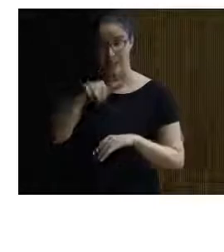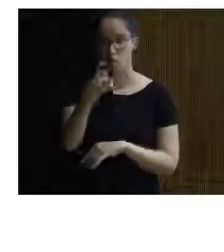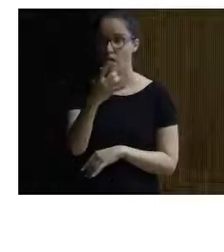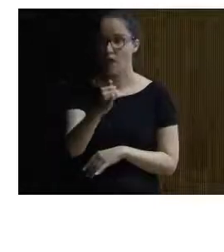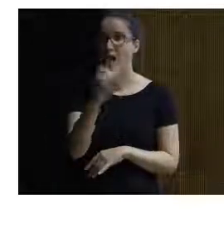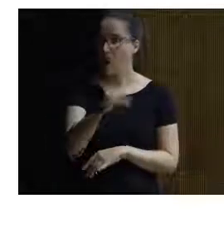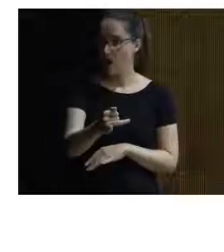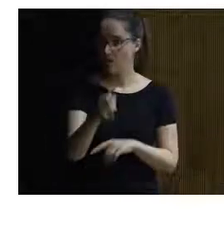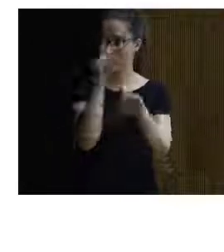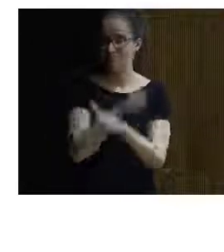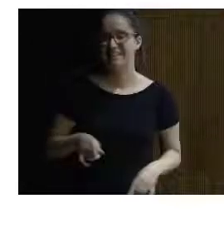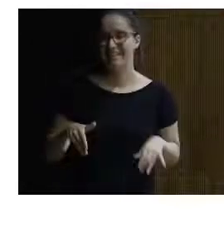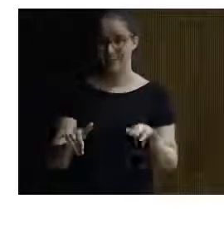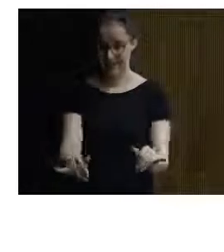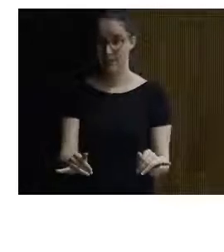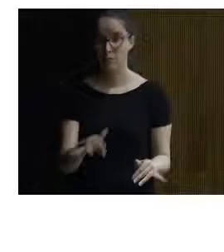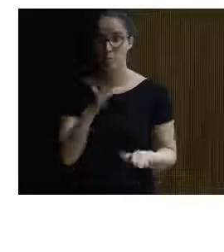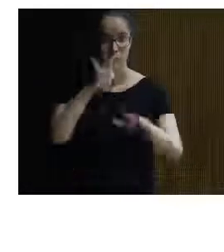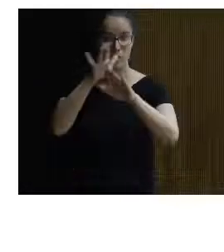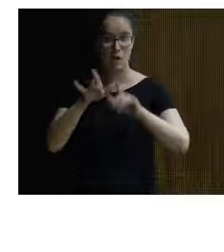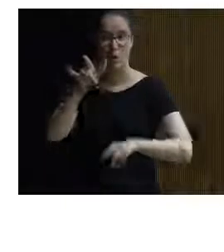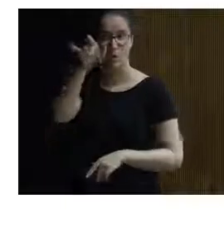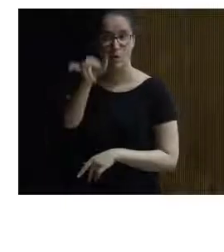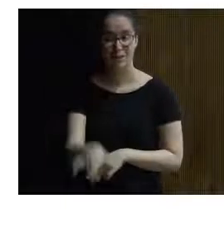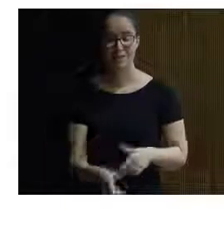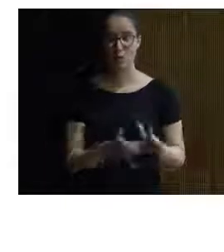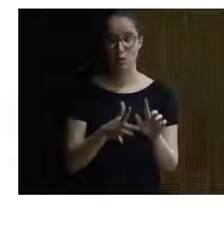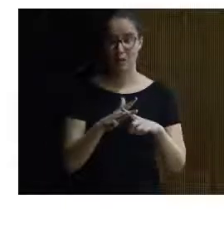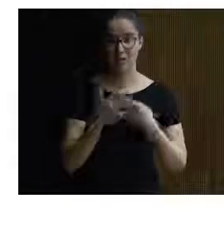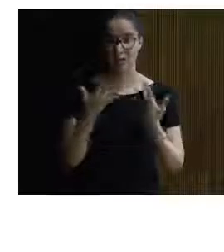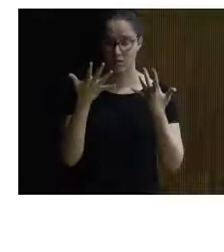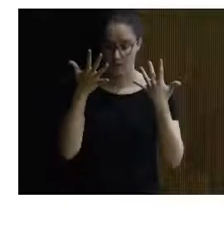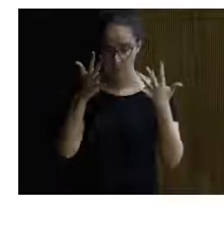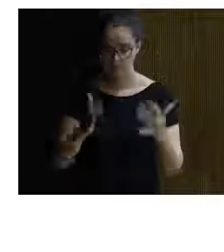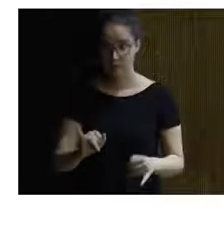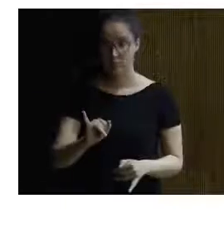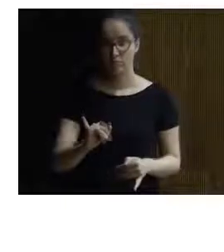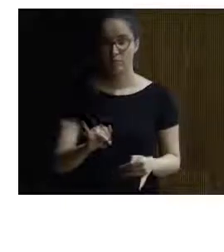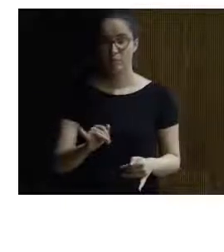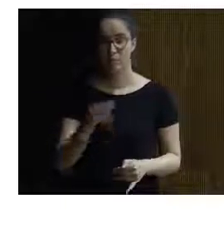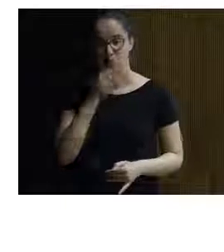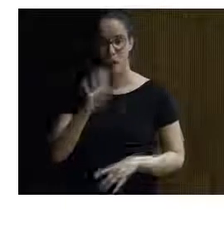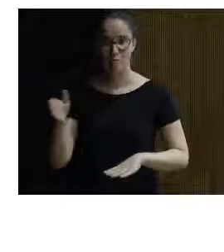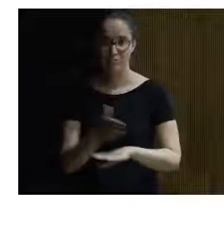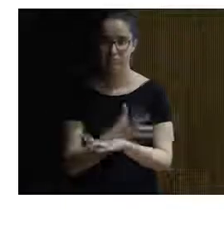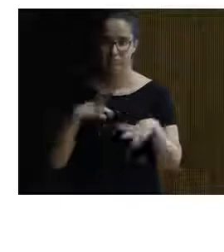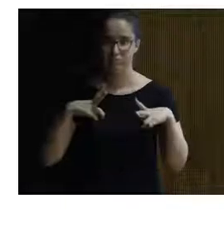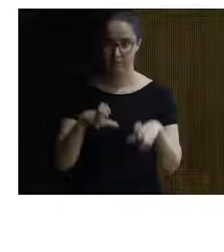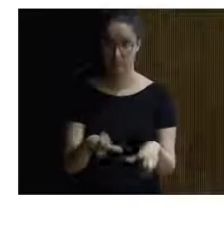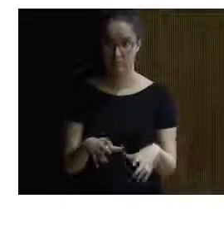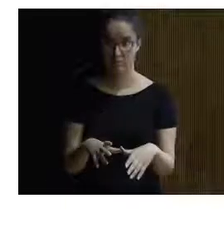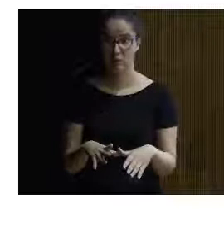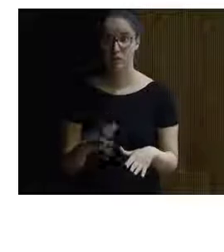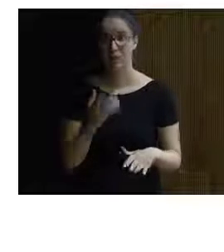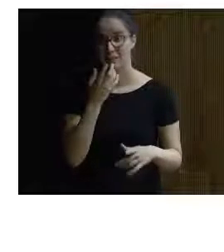O sea, no lo escondemos. Pues más que nada, porque al final, cuando una persona se encuentra en la situación de que llega al sitio, es mejor que lo sepa de antemano. Porque igual,